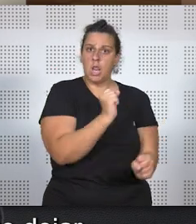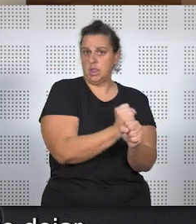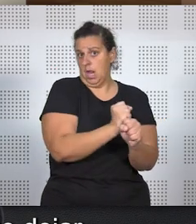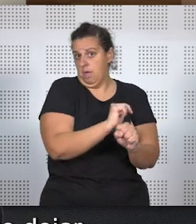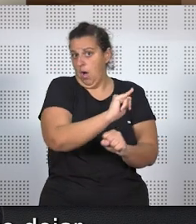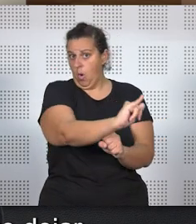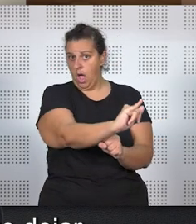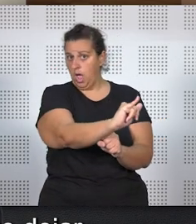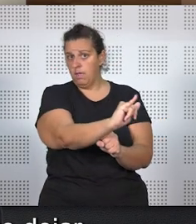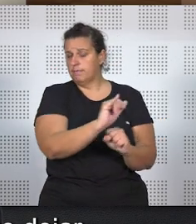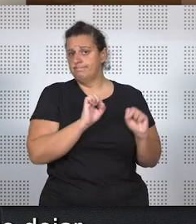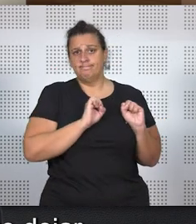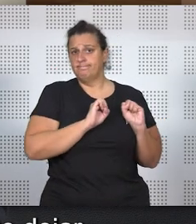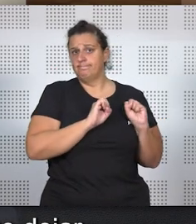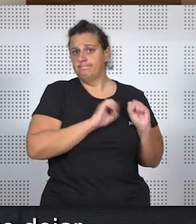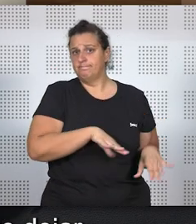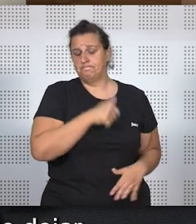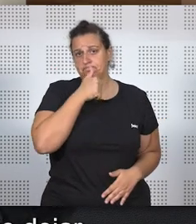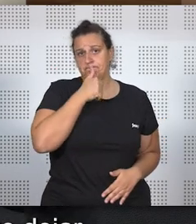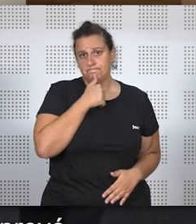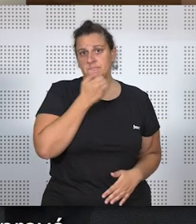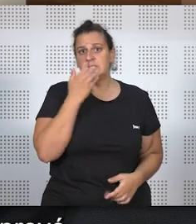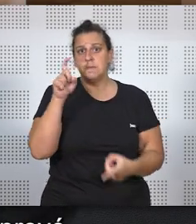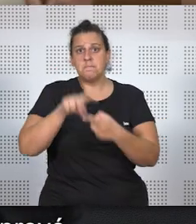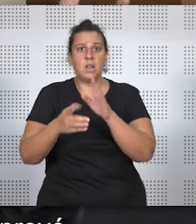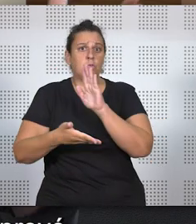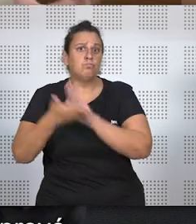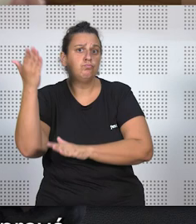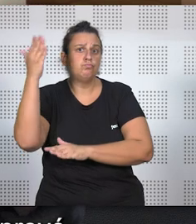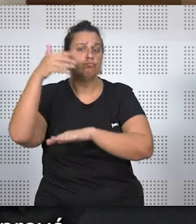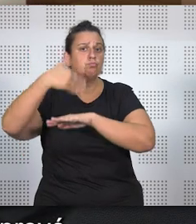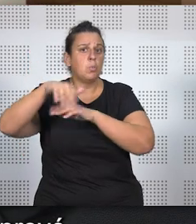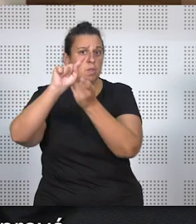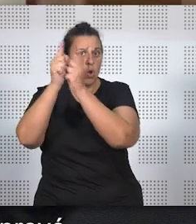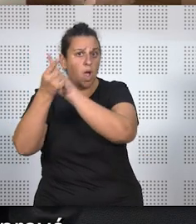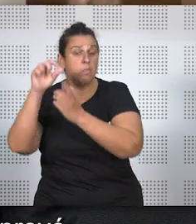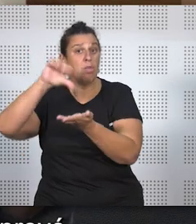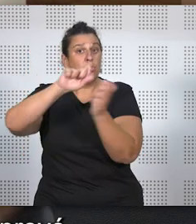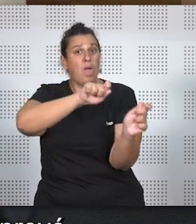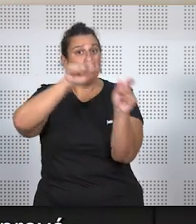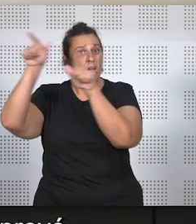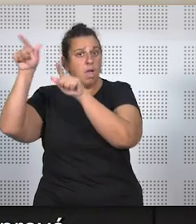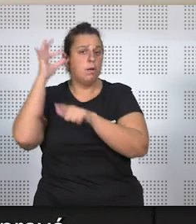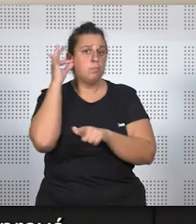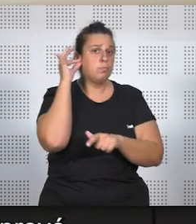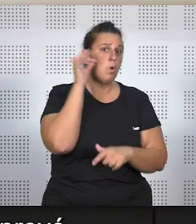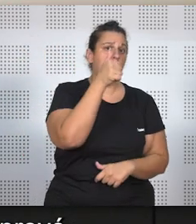trabajo, pues tiene que dejar el trabajo, porque tiene, si el marido se cambia de domicilio y de ciudad,